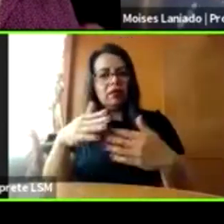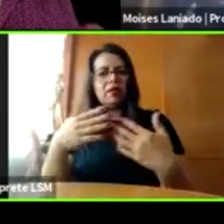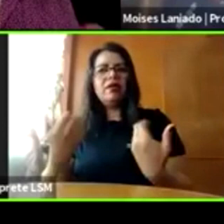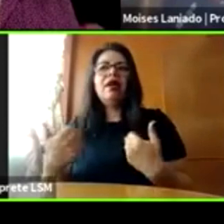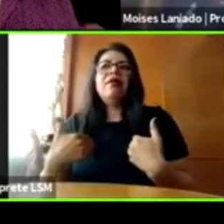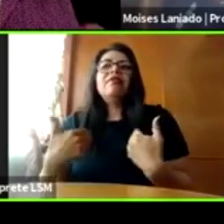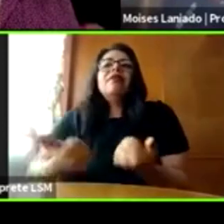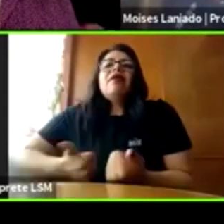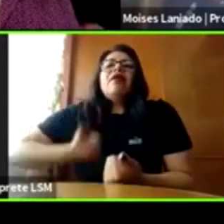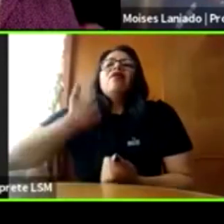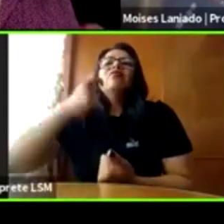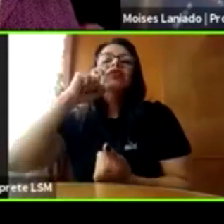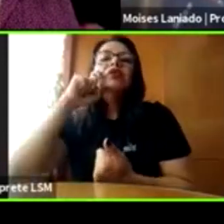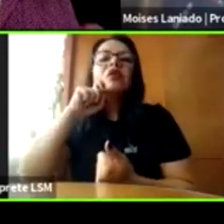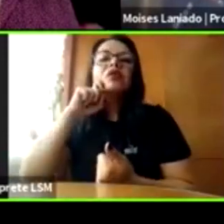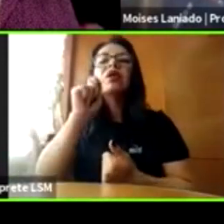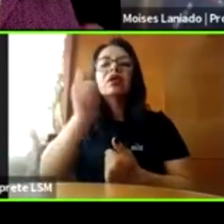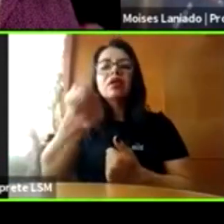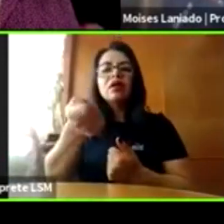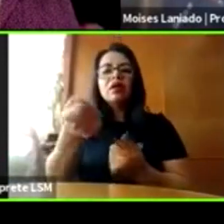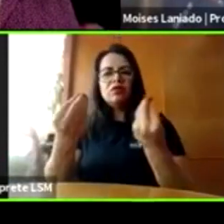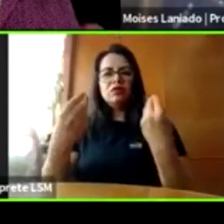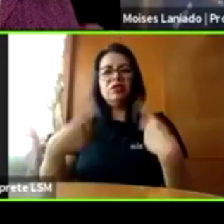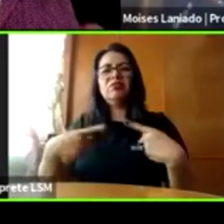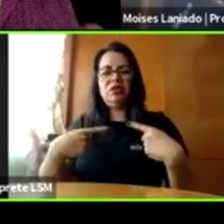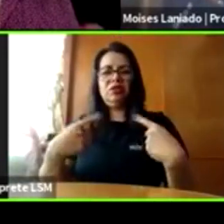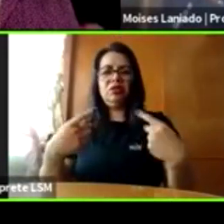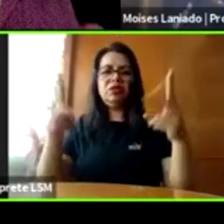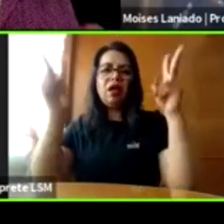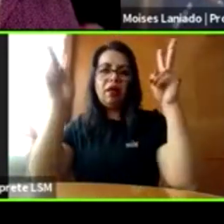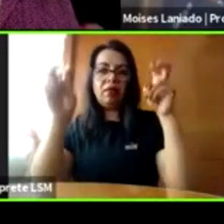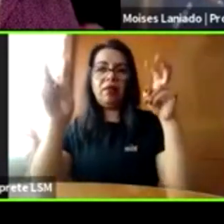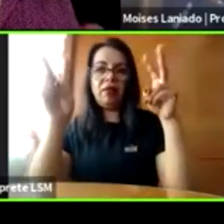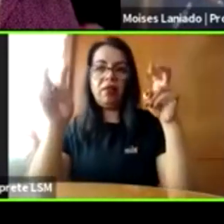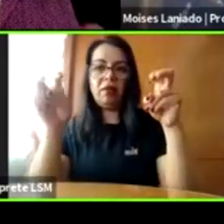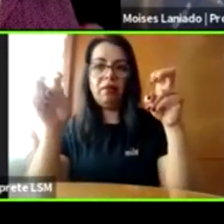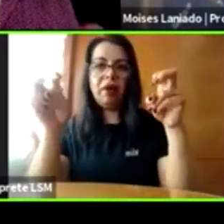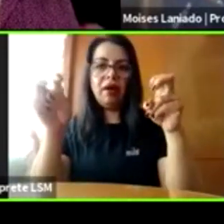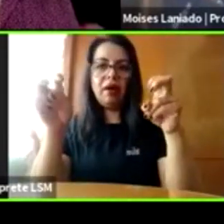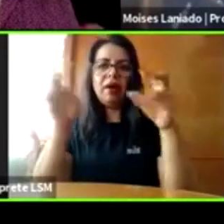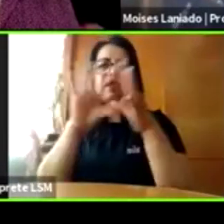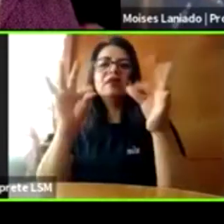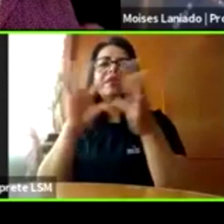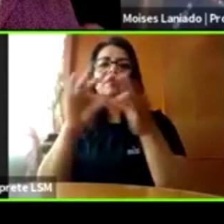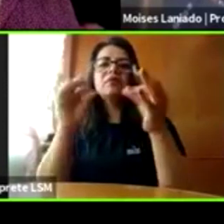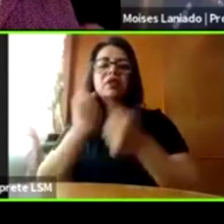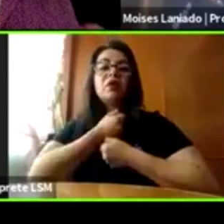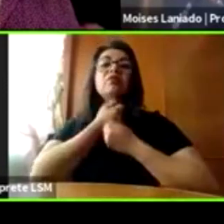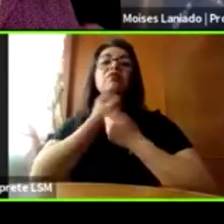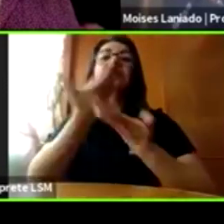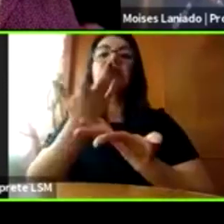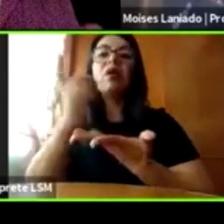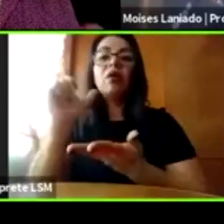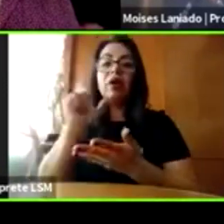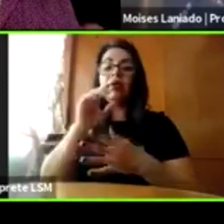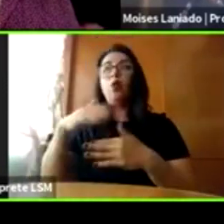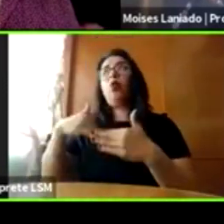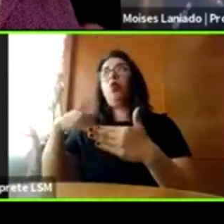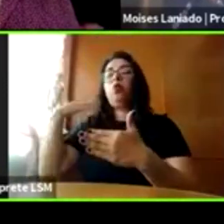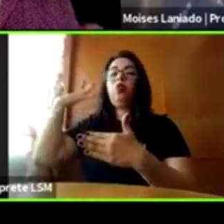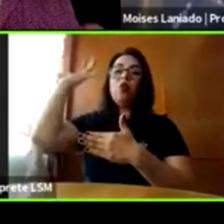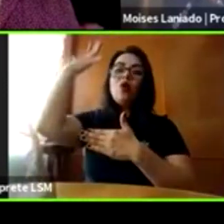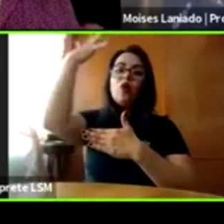gente cuando empieza a hablar del tema, habla años después, muchos años después, 10, 20, 30